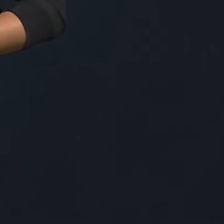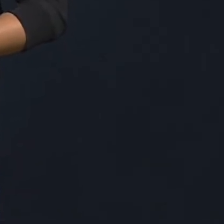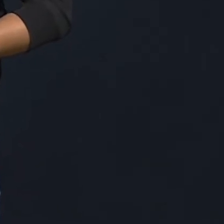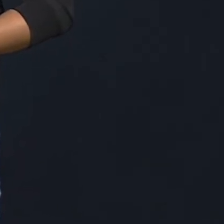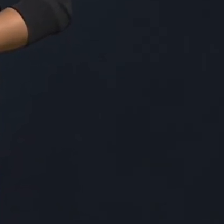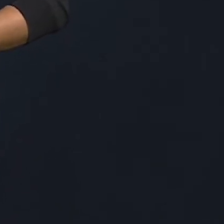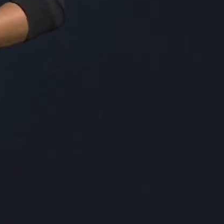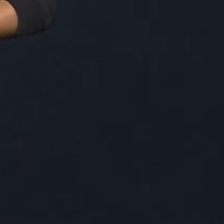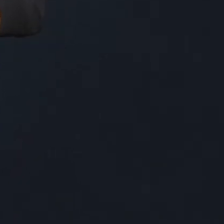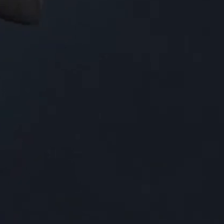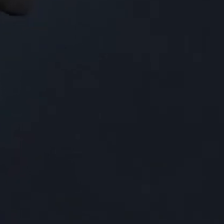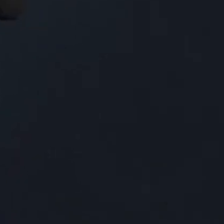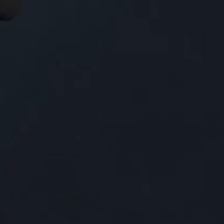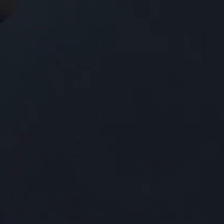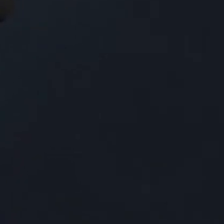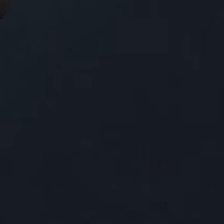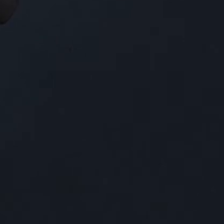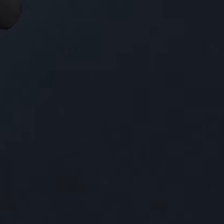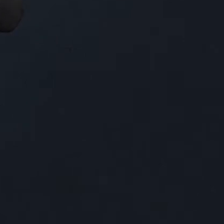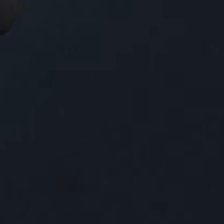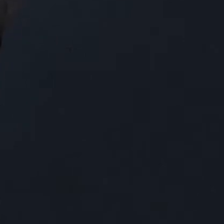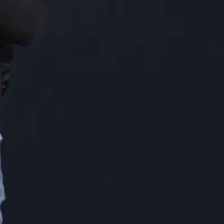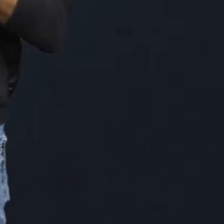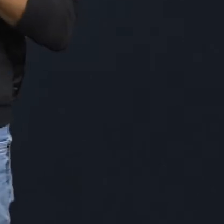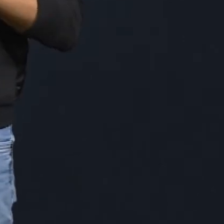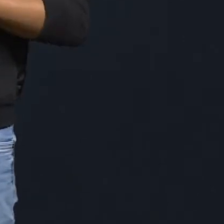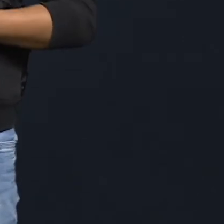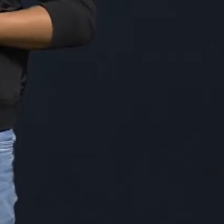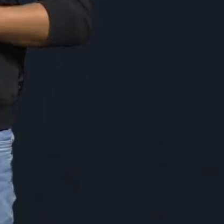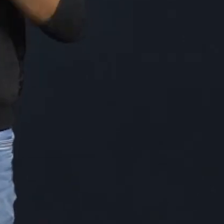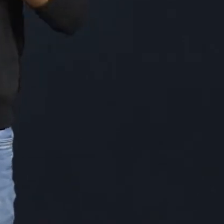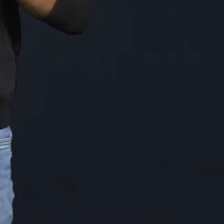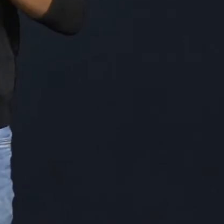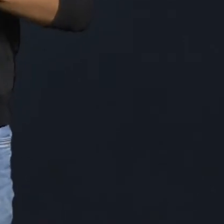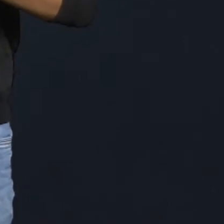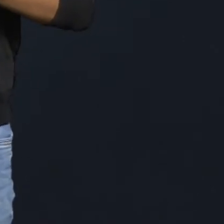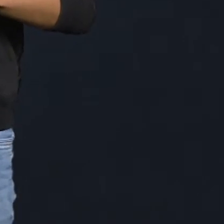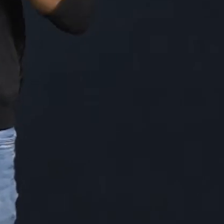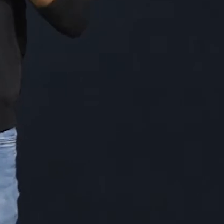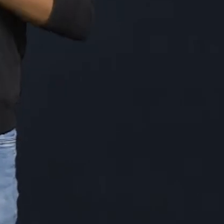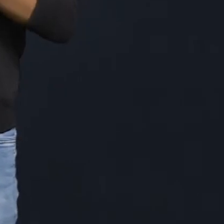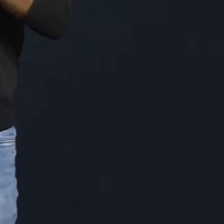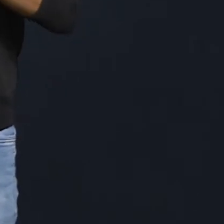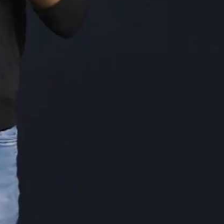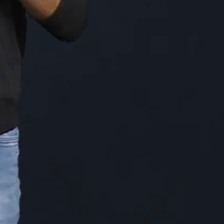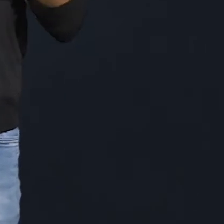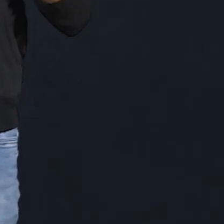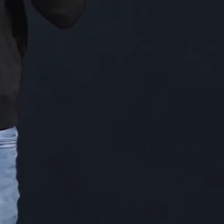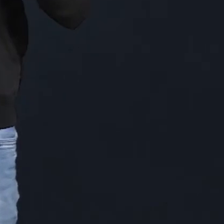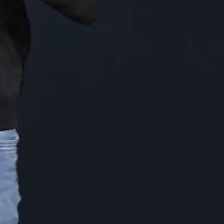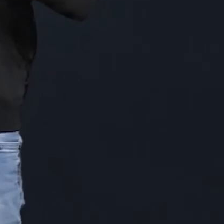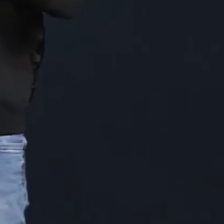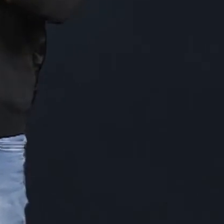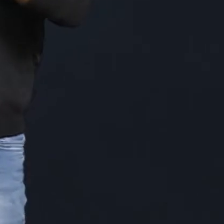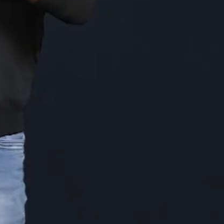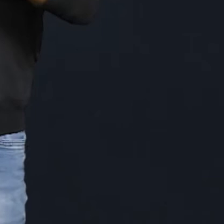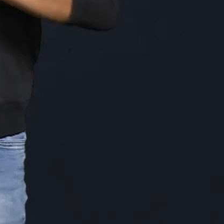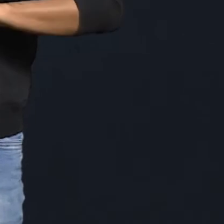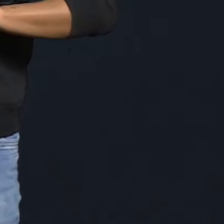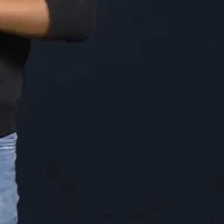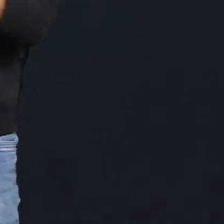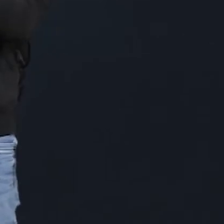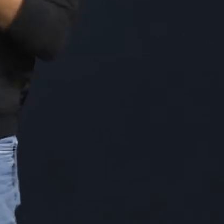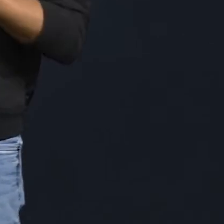Y resulta que en la lucha por la estatuilla de la India Catalina, la televisión pública, desde que hace ficción, se está